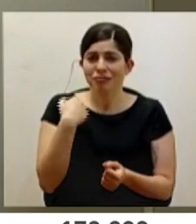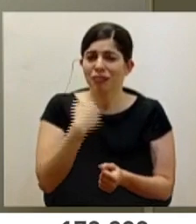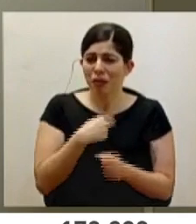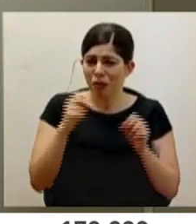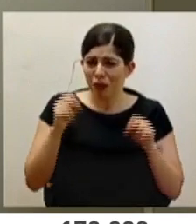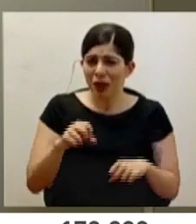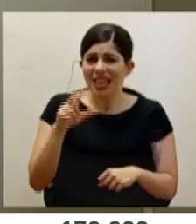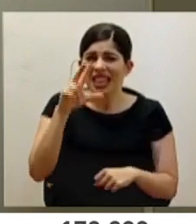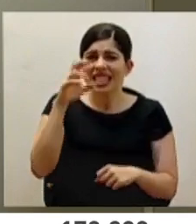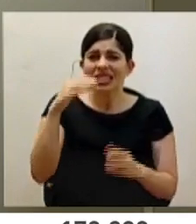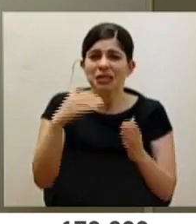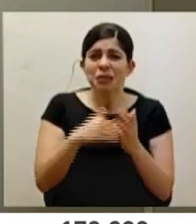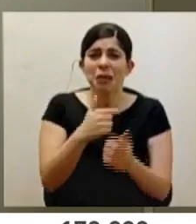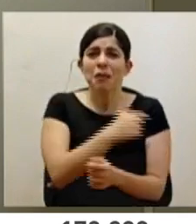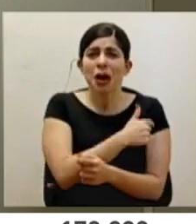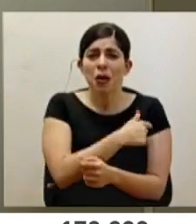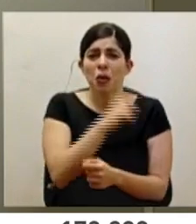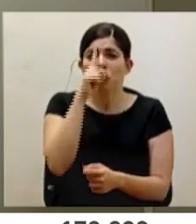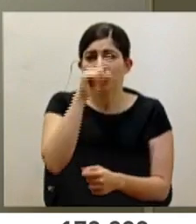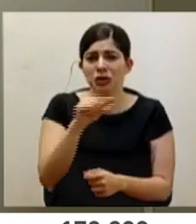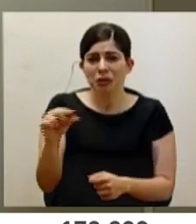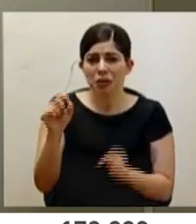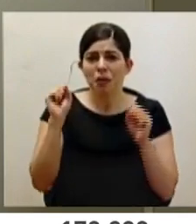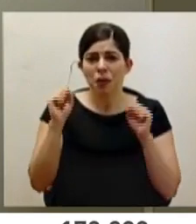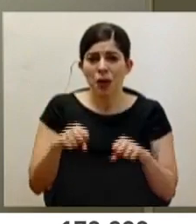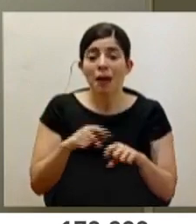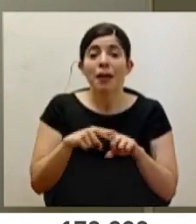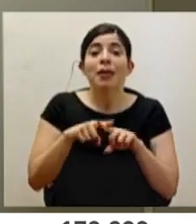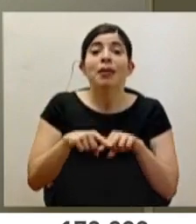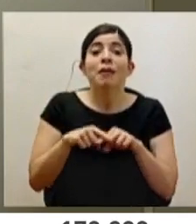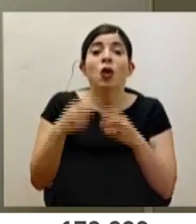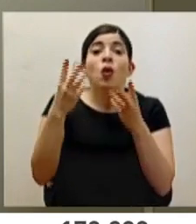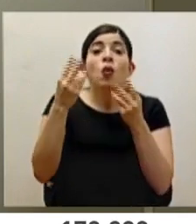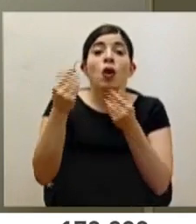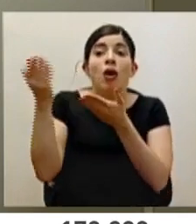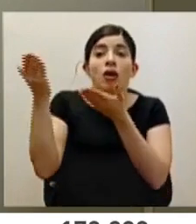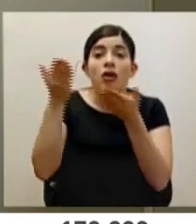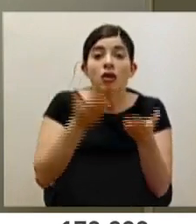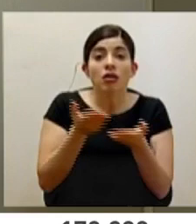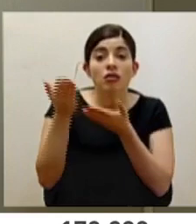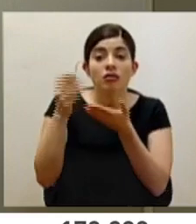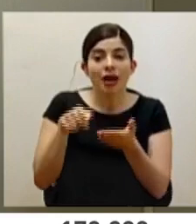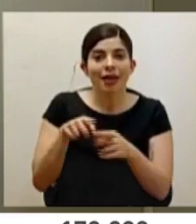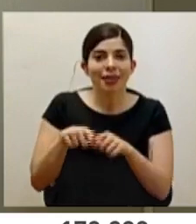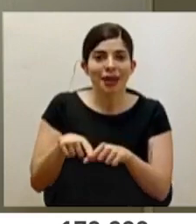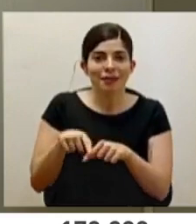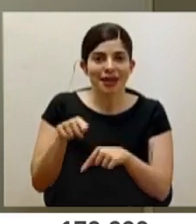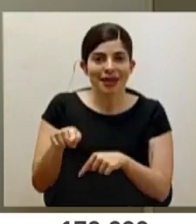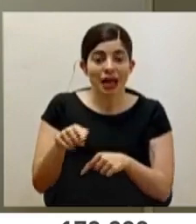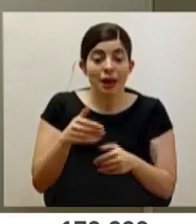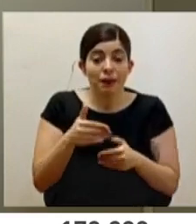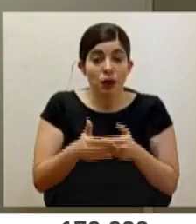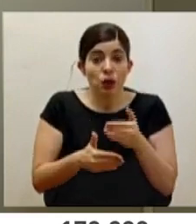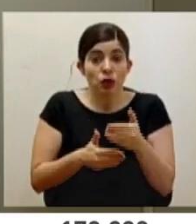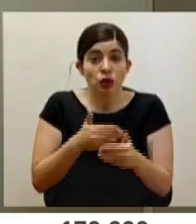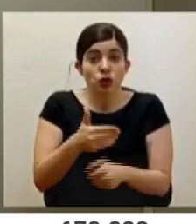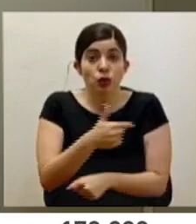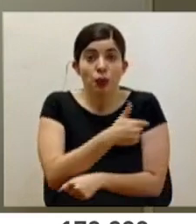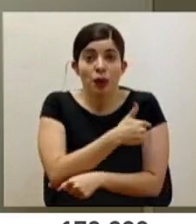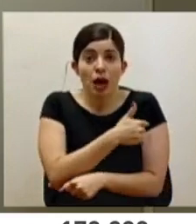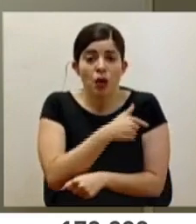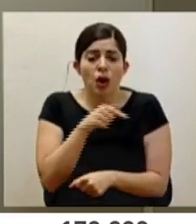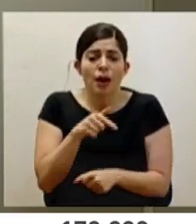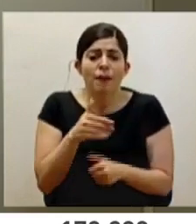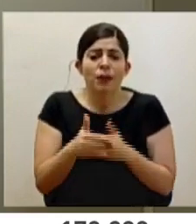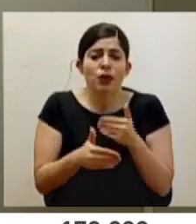mil vacunas por semana, pero dependemos de la cantidad de vacunas que llegan al país. El proceso de vacunación es un proceso que se